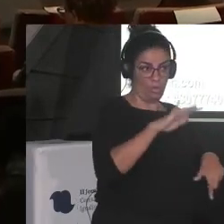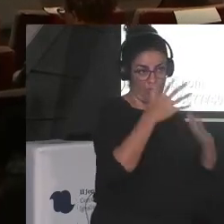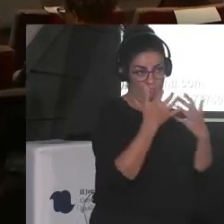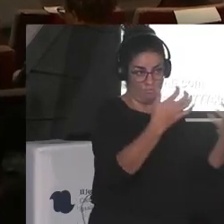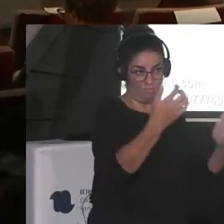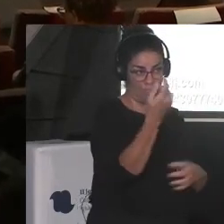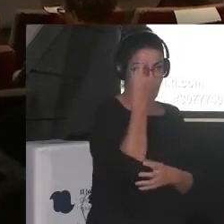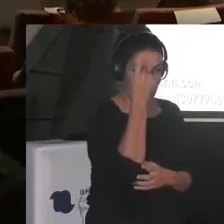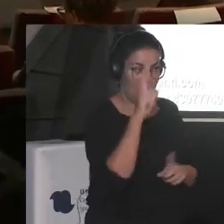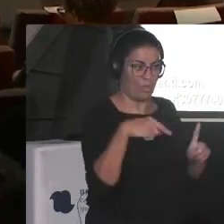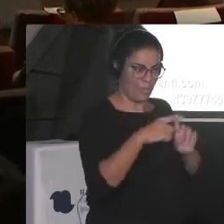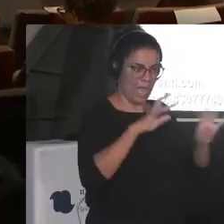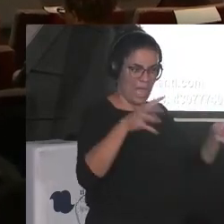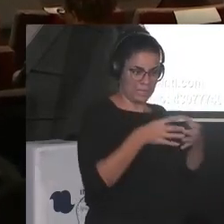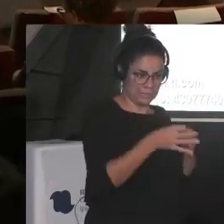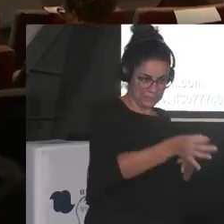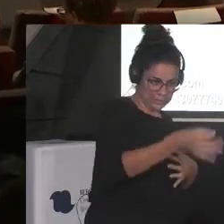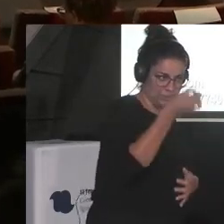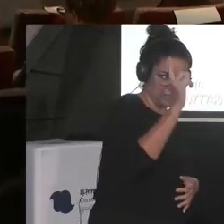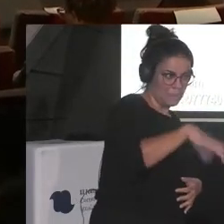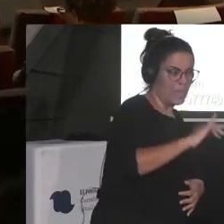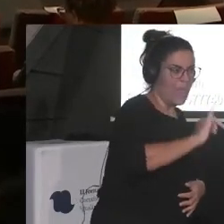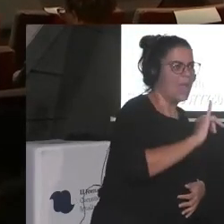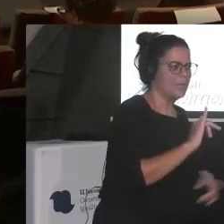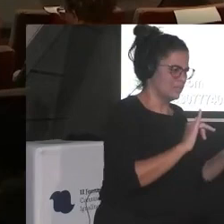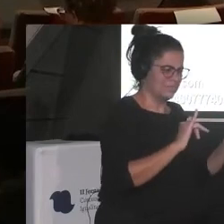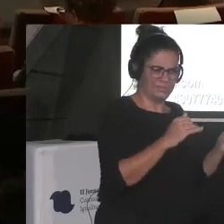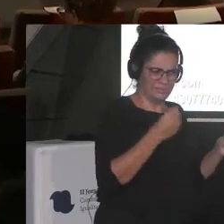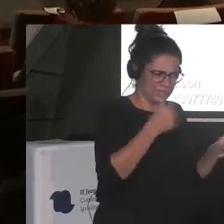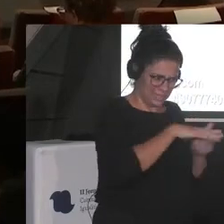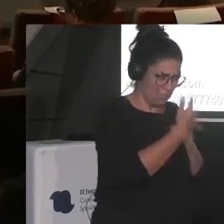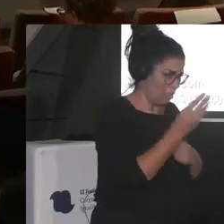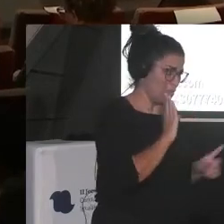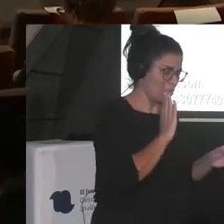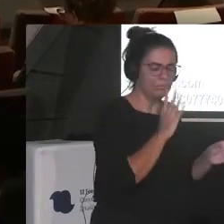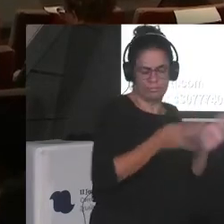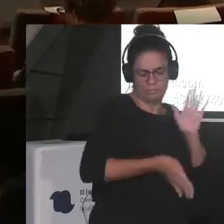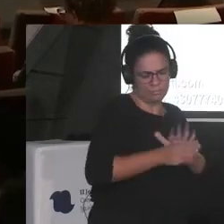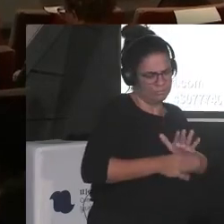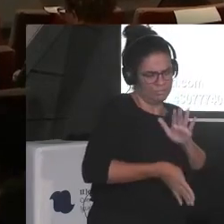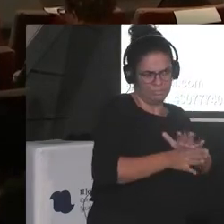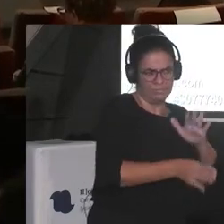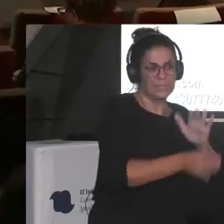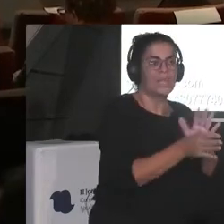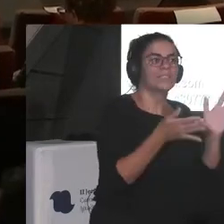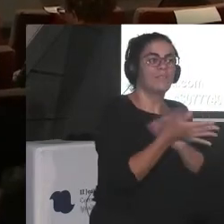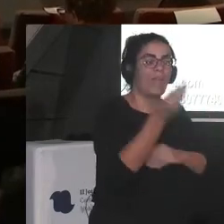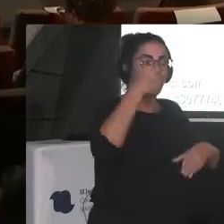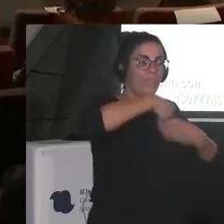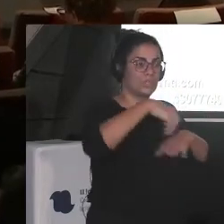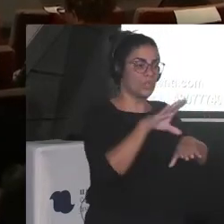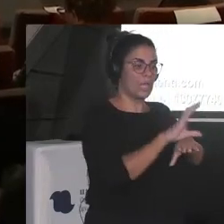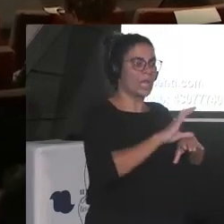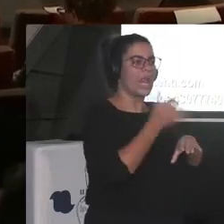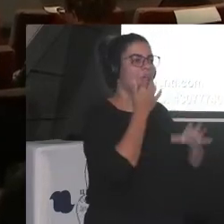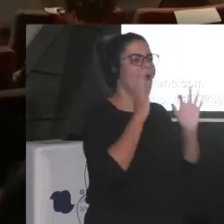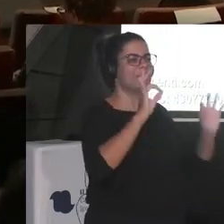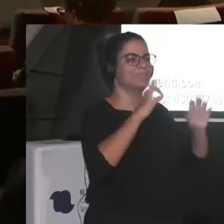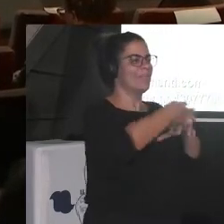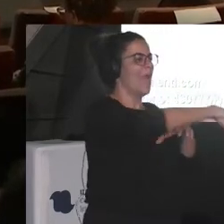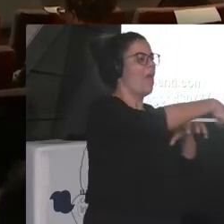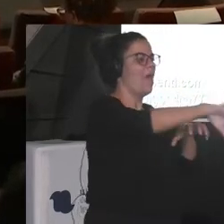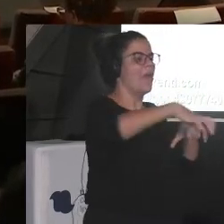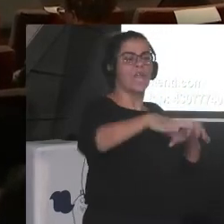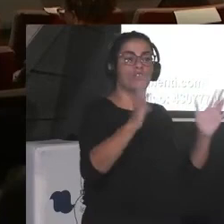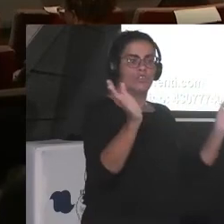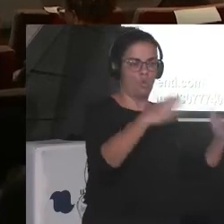streaming esto continúa pasando no hay especializaciones dentro de la carrera sin embargo cuando tú sales se